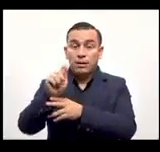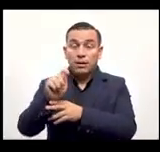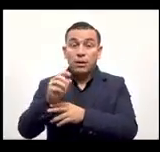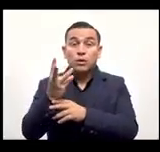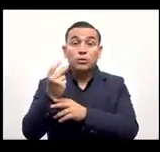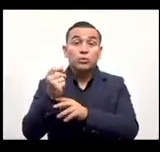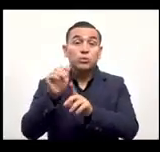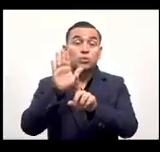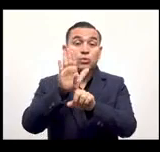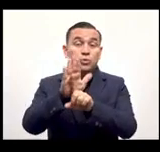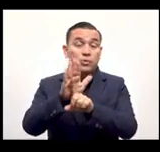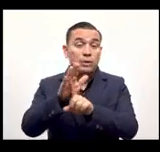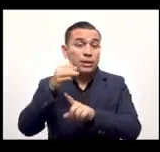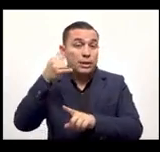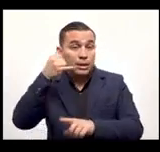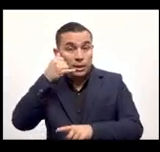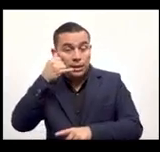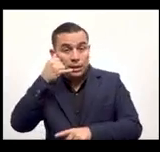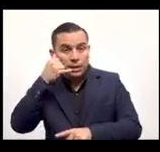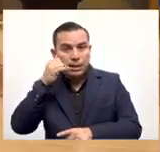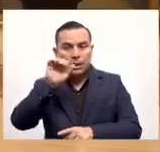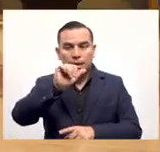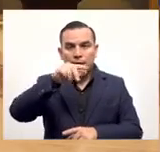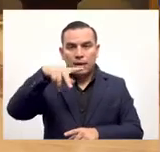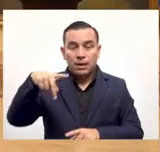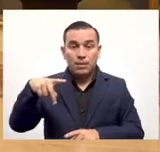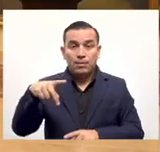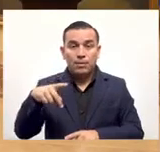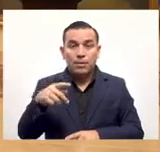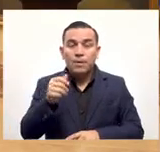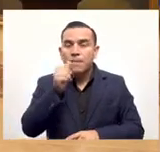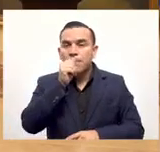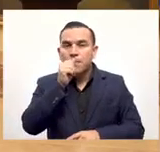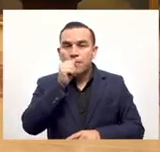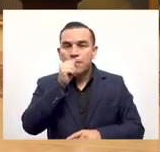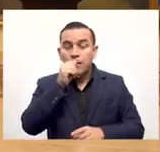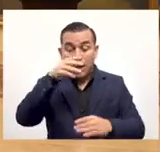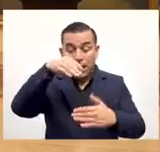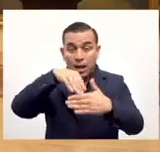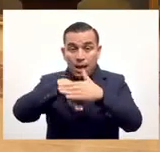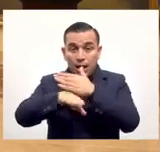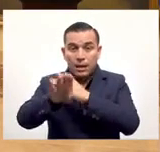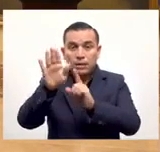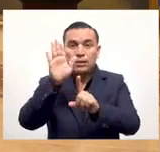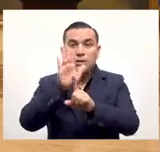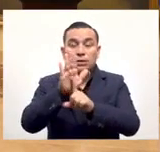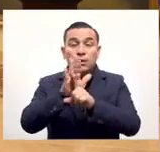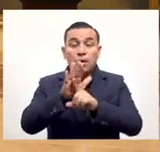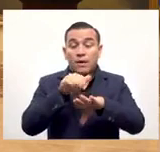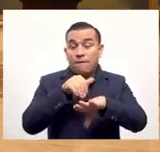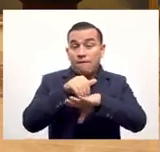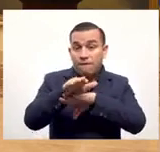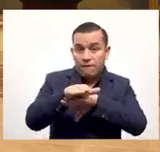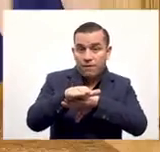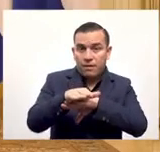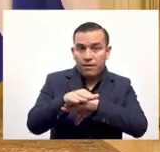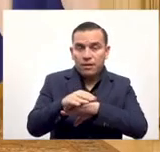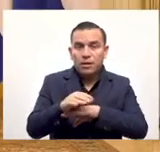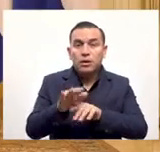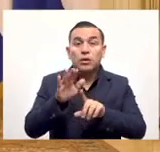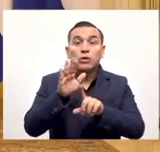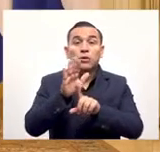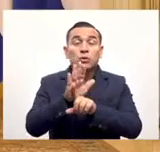pone su número de teléfono para que la aplicación le envíe un código de verificación para acceder a su cuenta se lo va enviar por mensajito